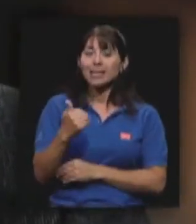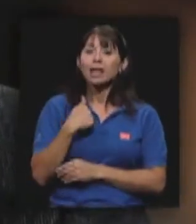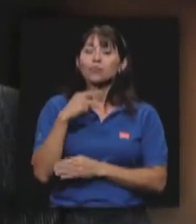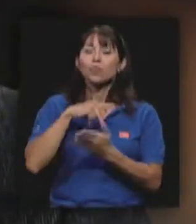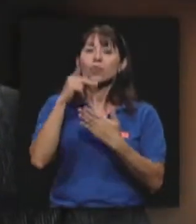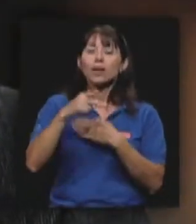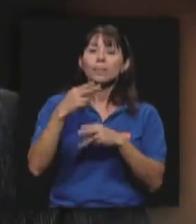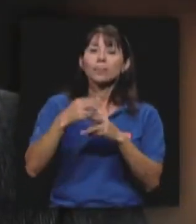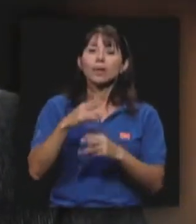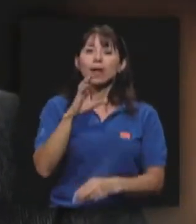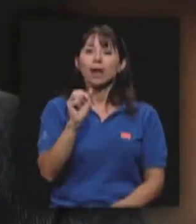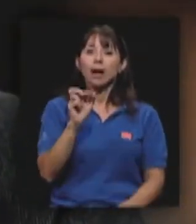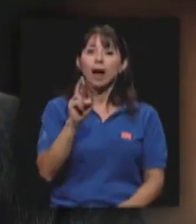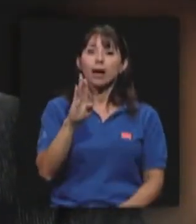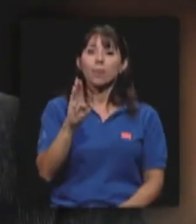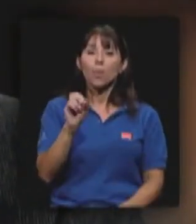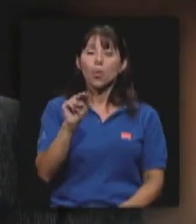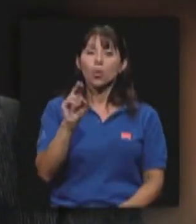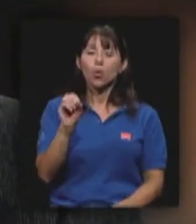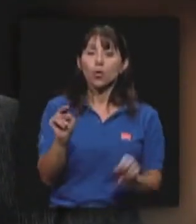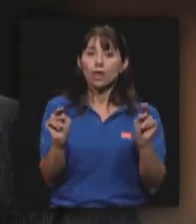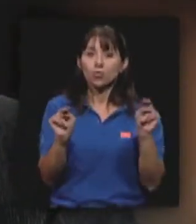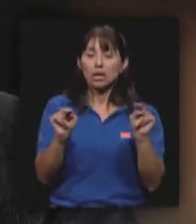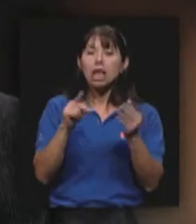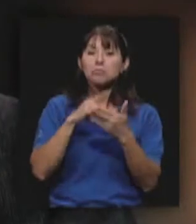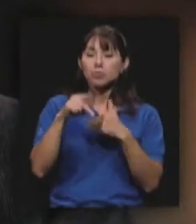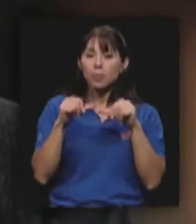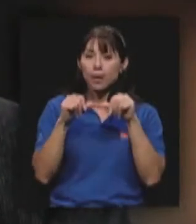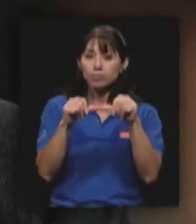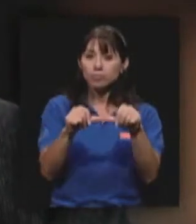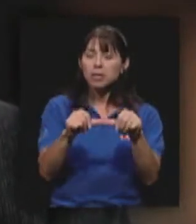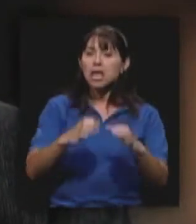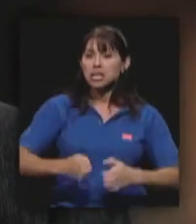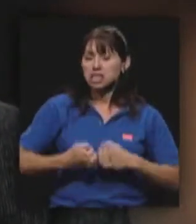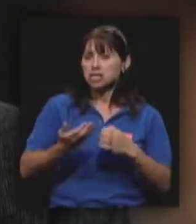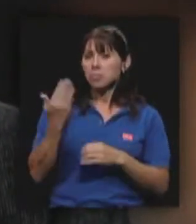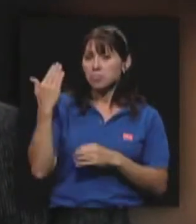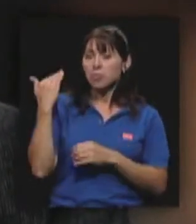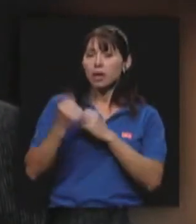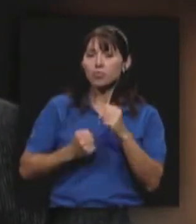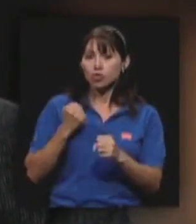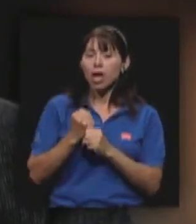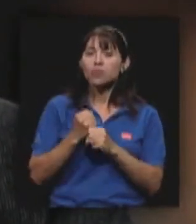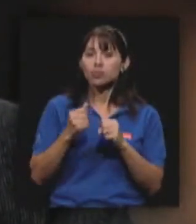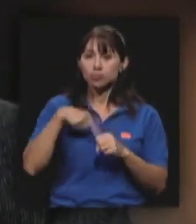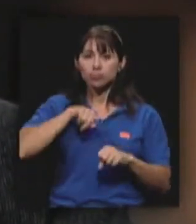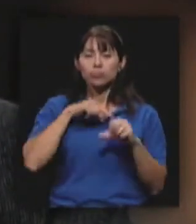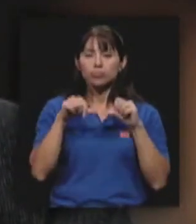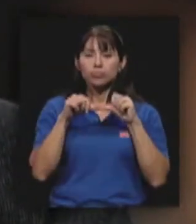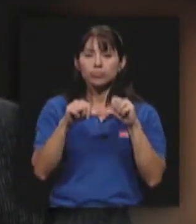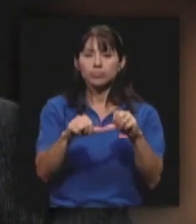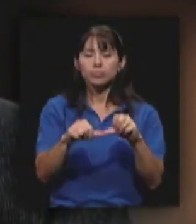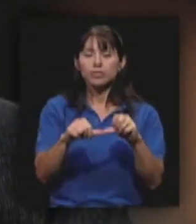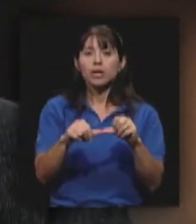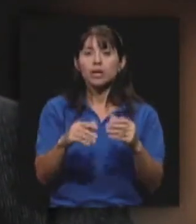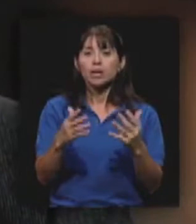neutralidad, que es un programa que vamos a continuar, existe ya desde hace algunos años, lo vamos a continuar y